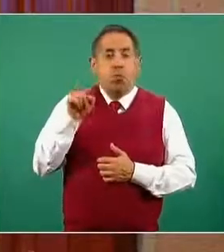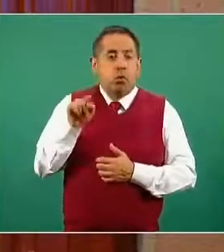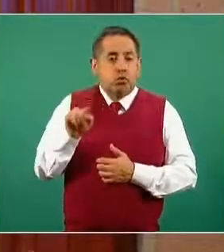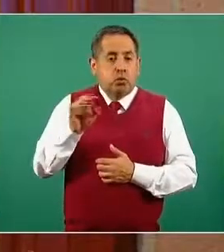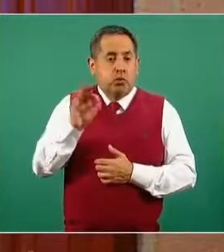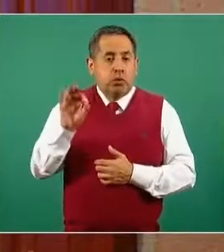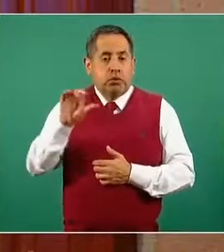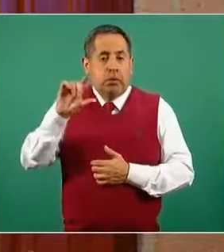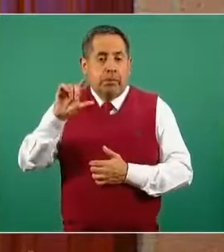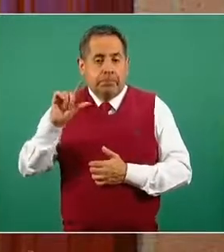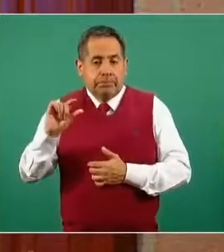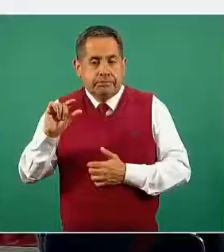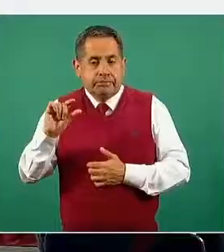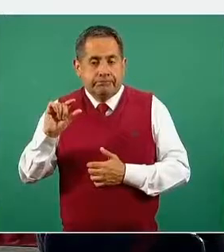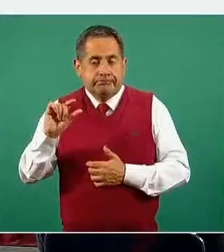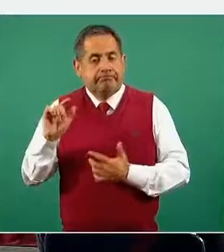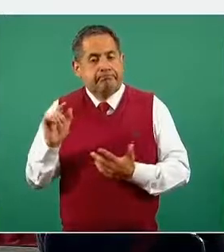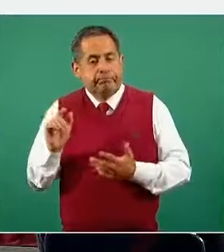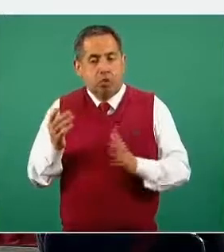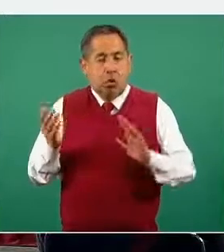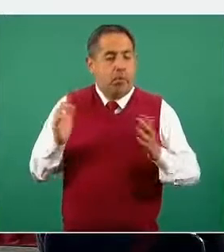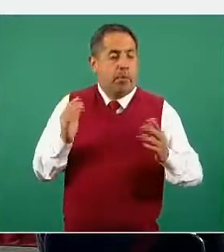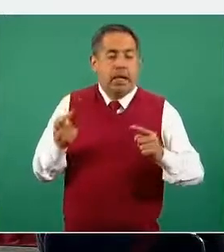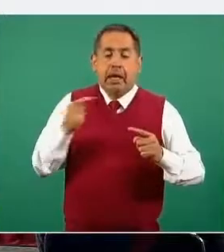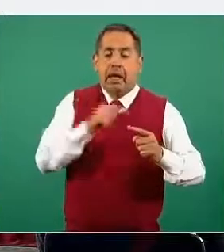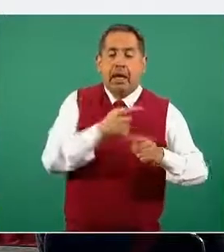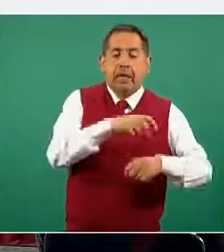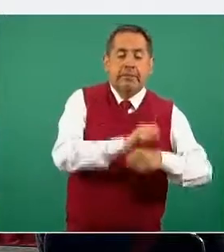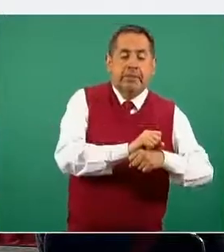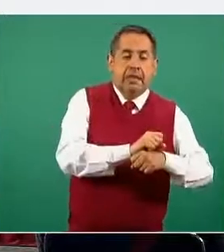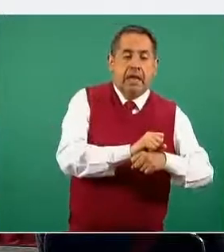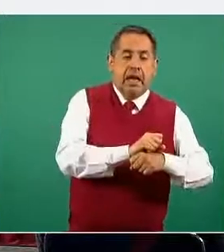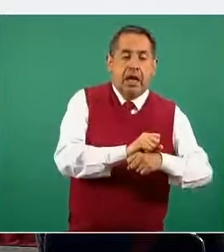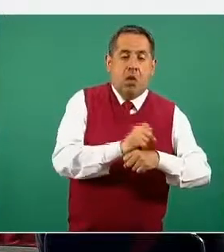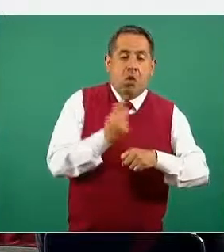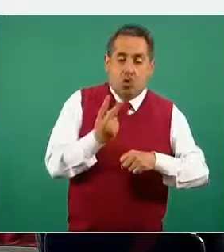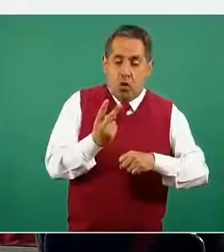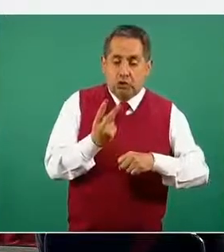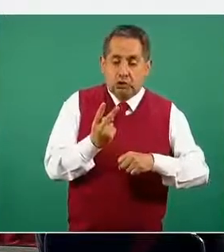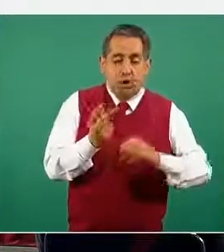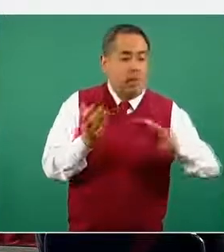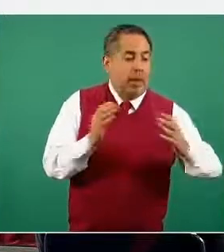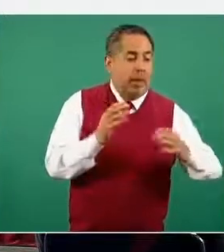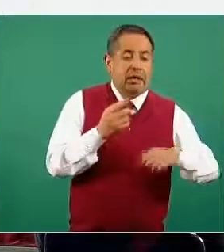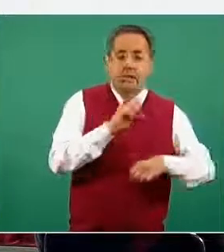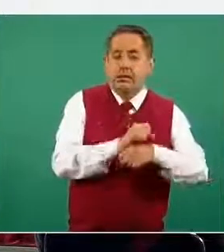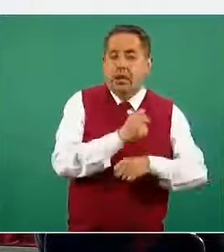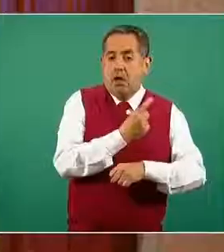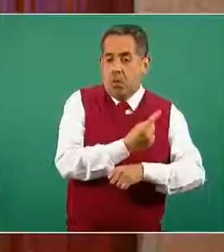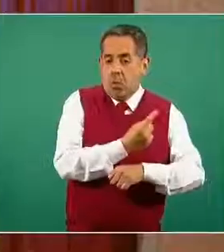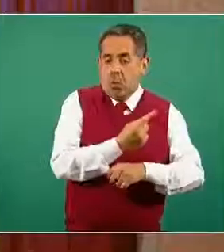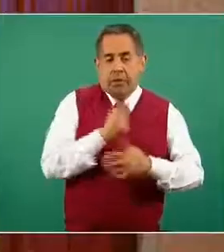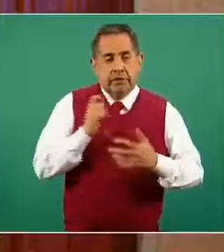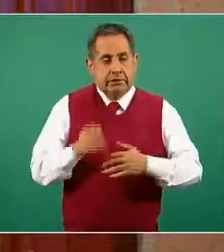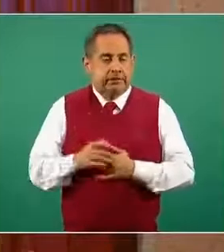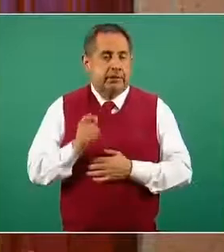un punto porcentual en este indicador en la comparación de la semana dos con la semana uno. Esto significa que de cada